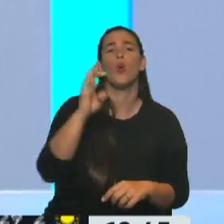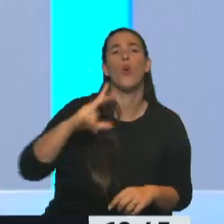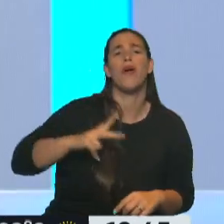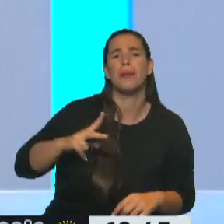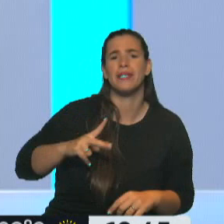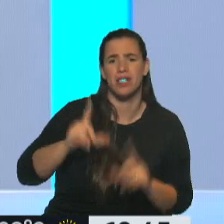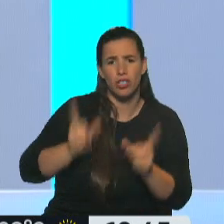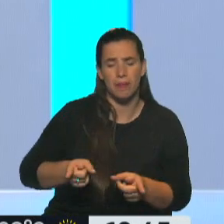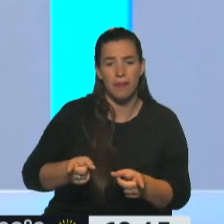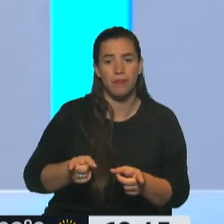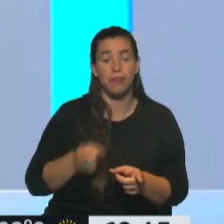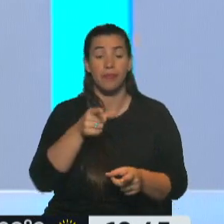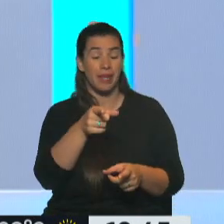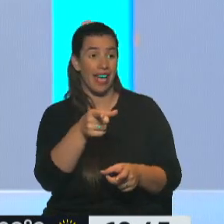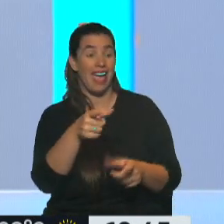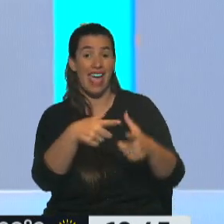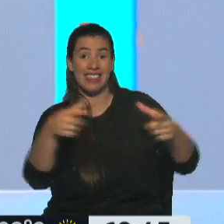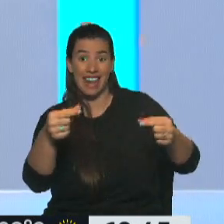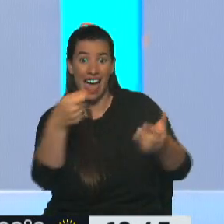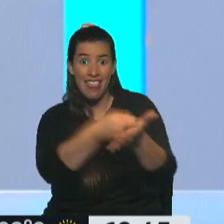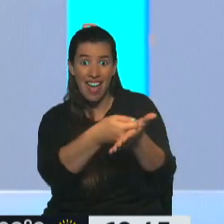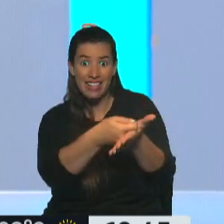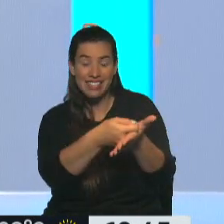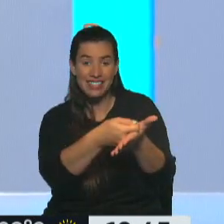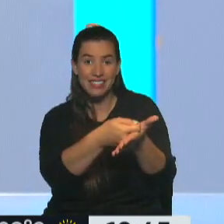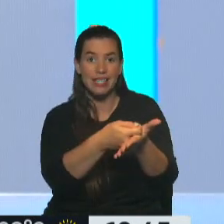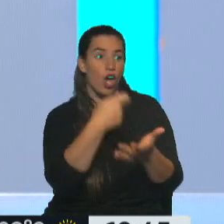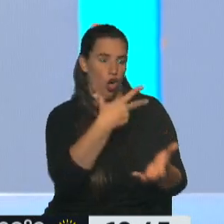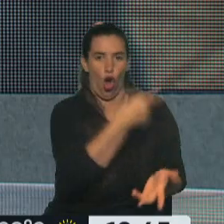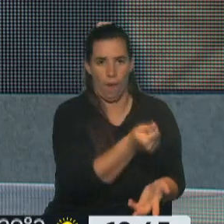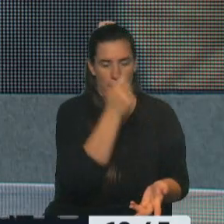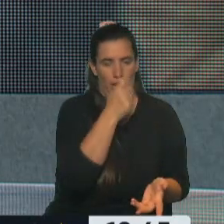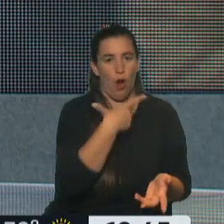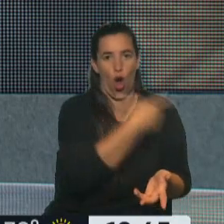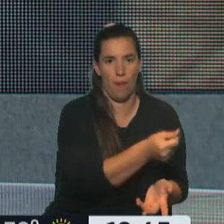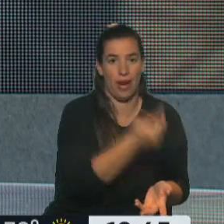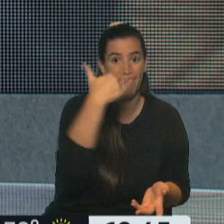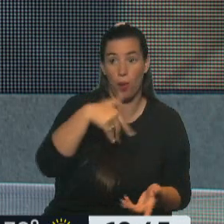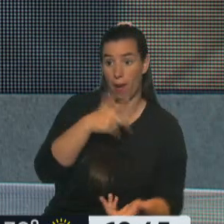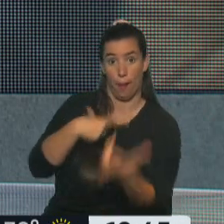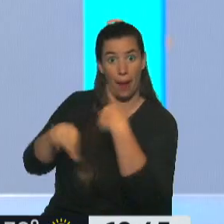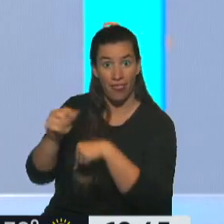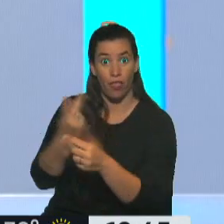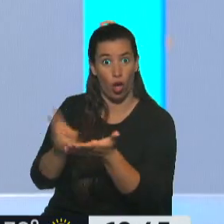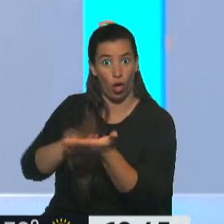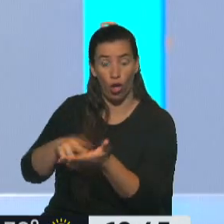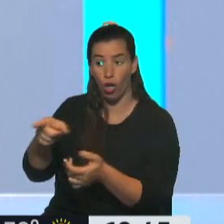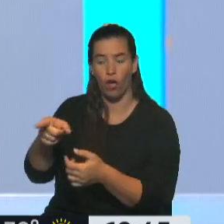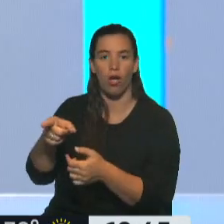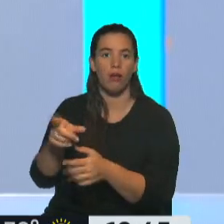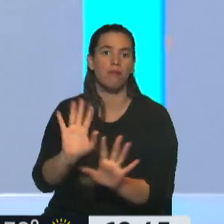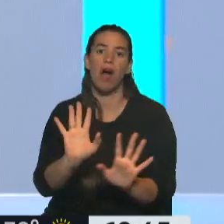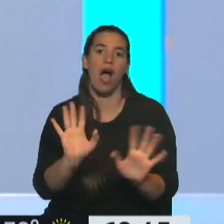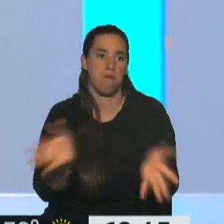Quien vende entradas no podrá limitar a nadie que las revenda. La libertad avanza. Bueno, el decreto está